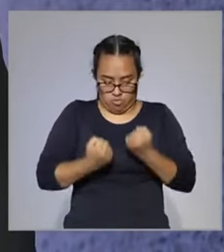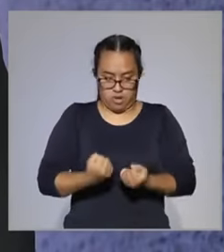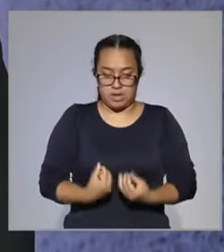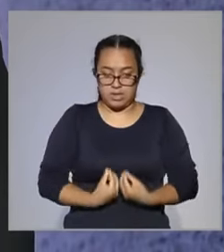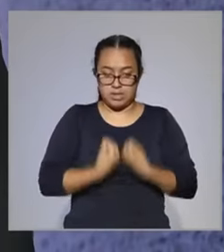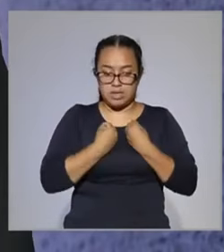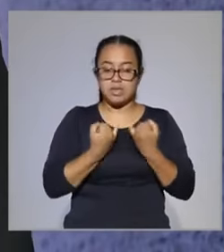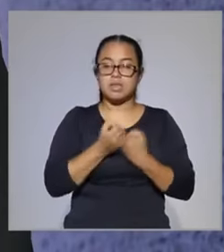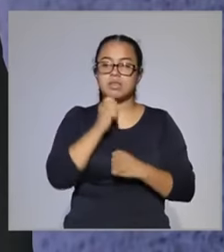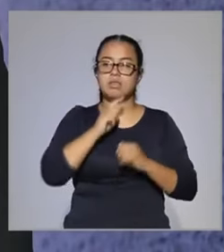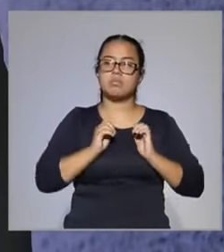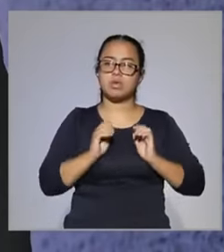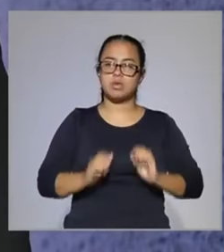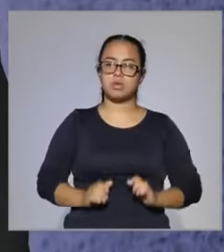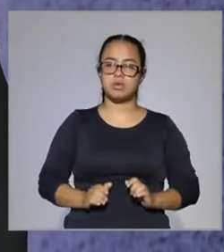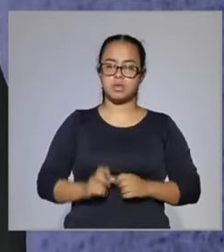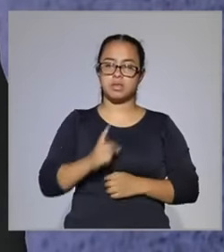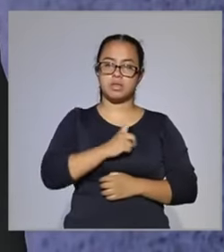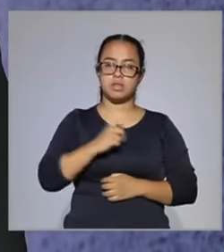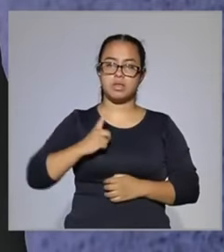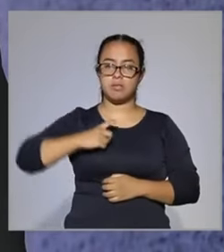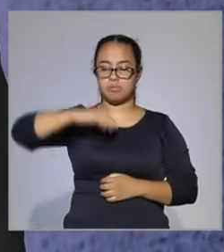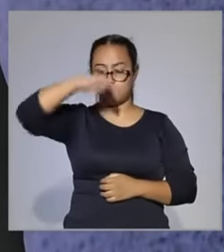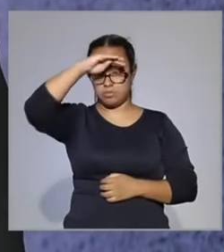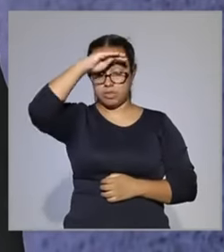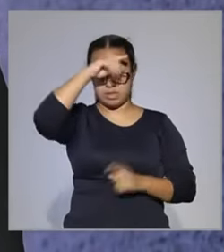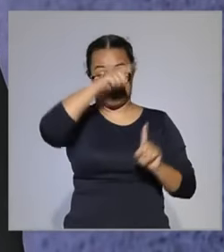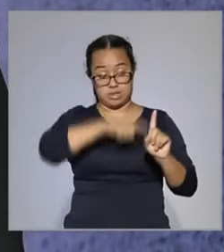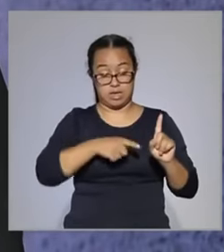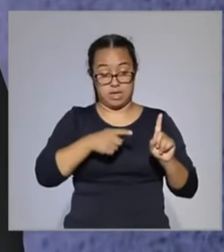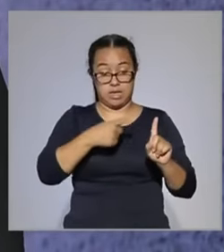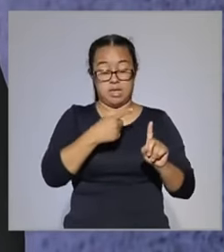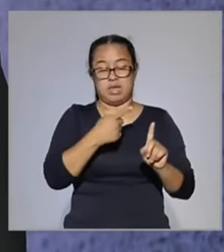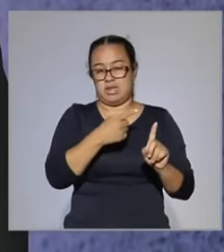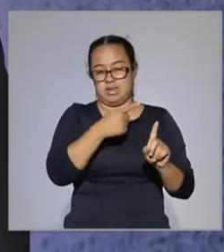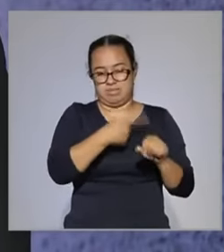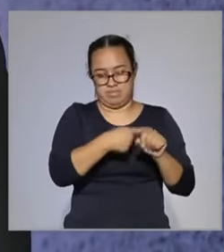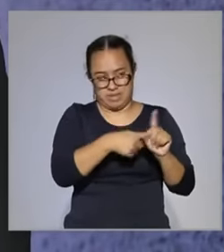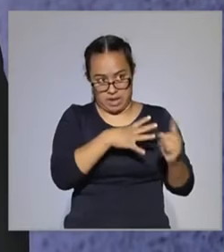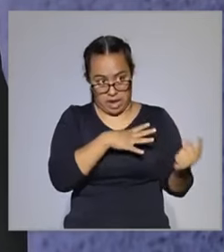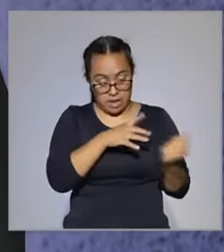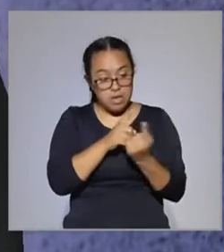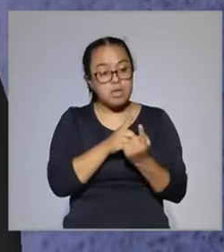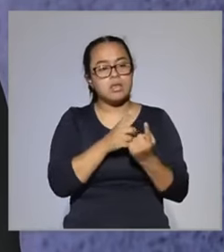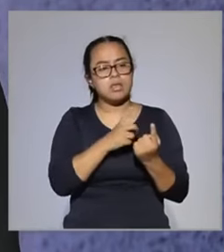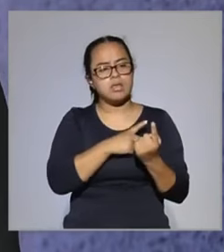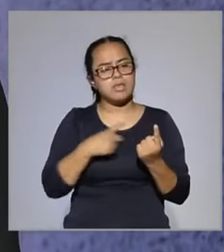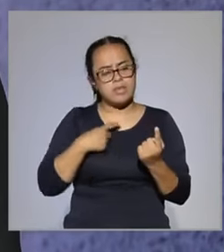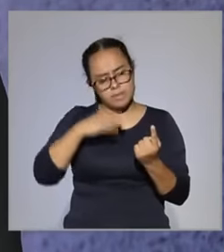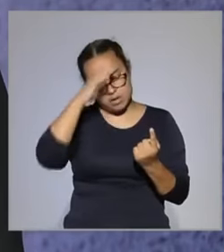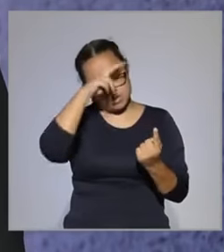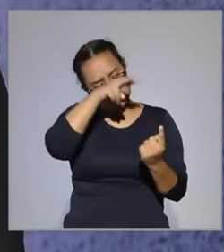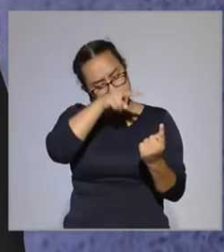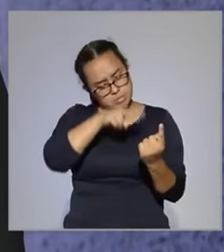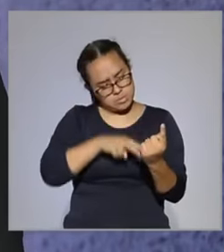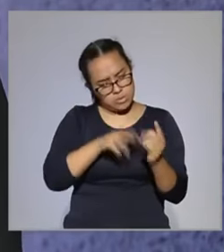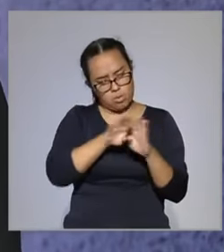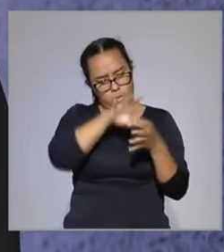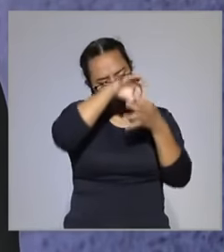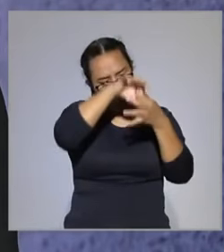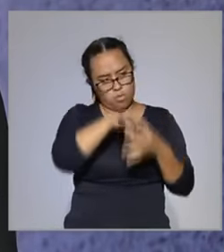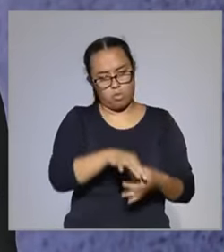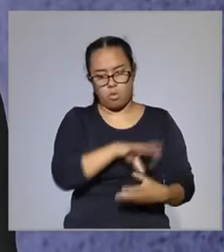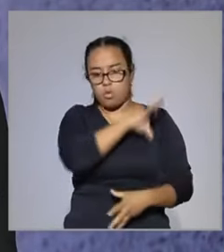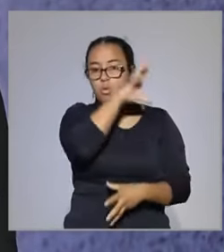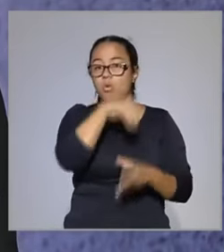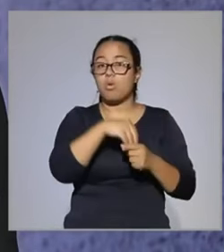de su cuerpo. Debemos de considerar nuestro paciente formado desde esa perspectiva para que nosotros podamos verlo de manera integral,